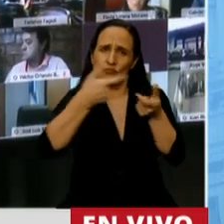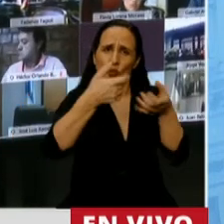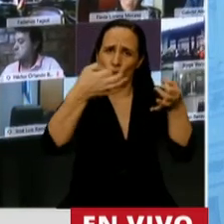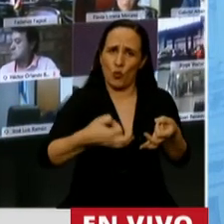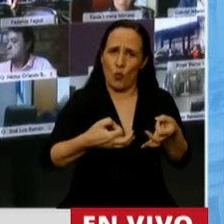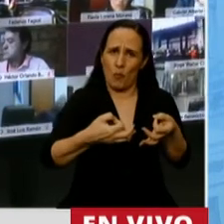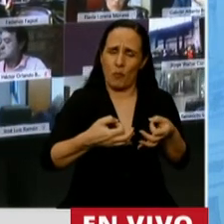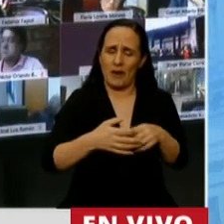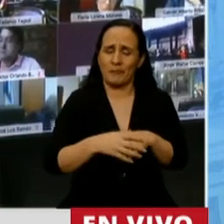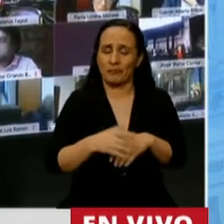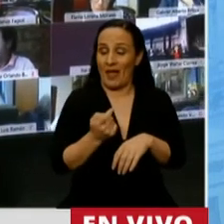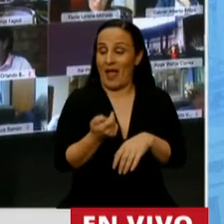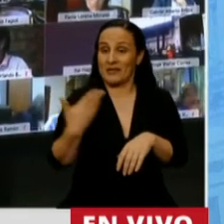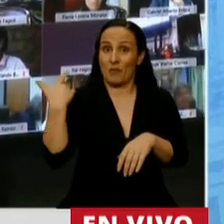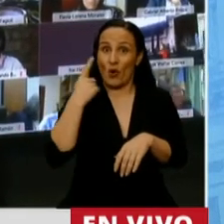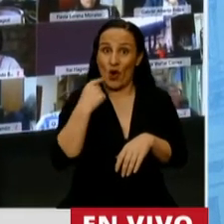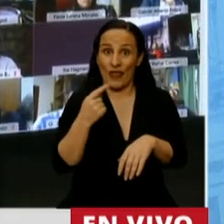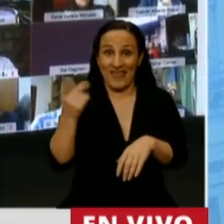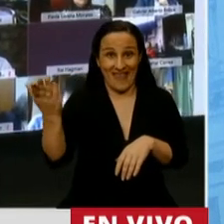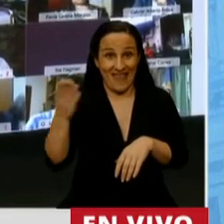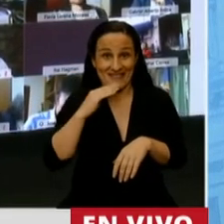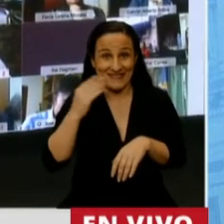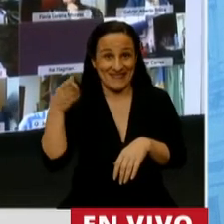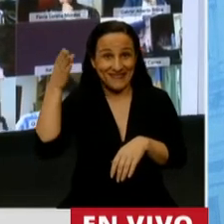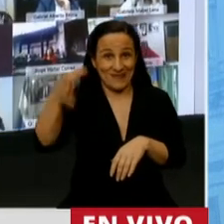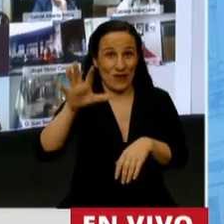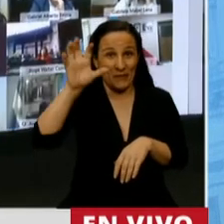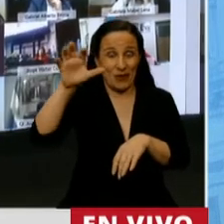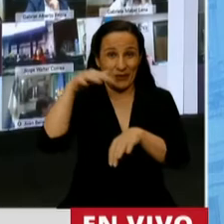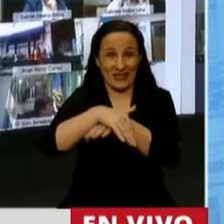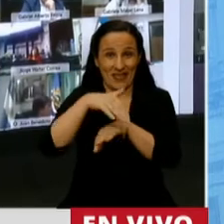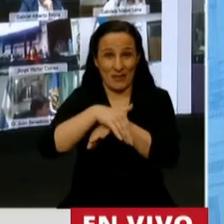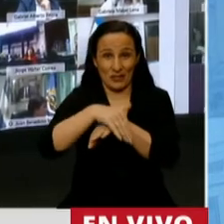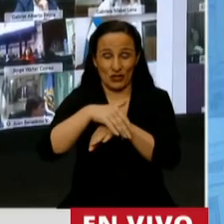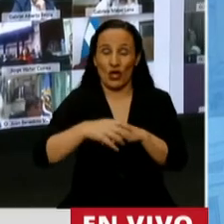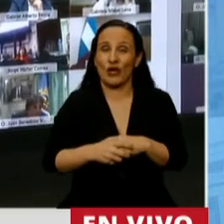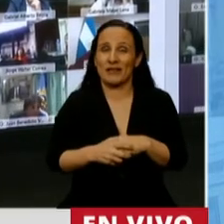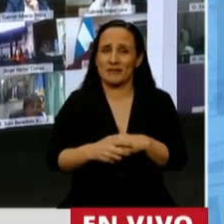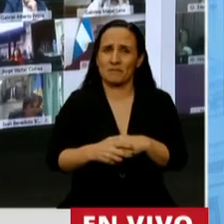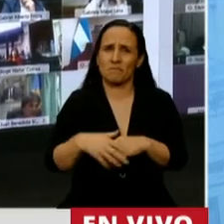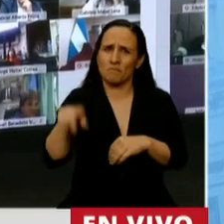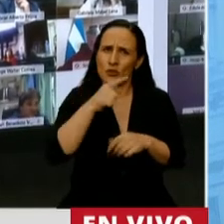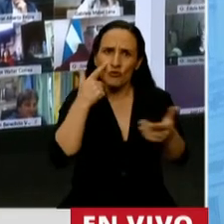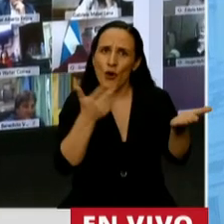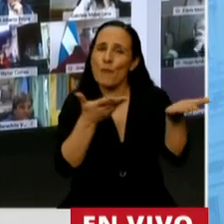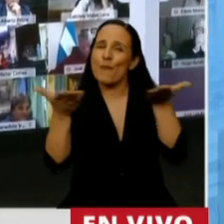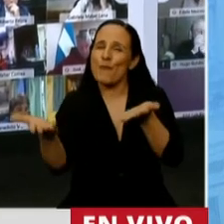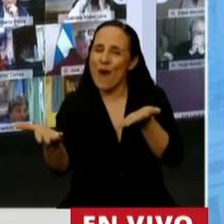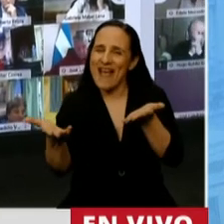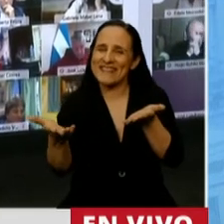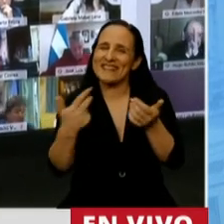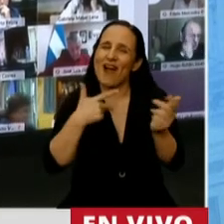Hace pocos días usted, presidente, visitó la provincia de Misiones. Le mostramos y le dijimos con expectativa